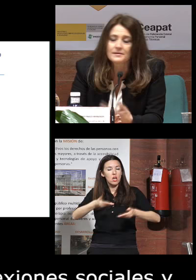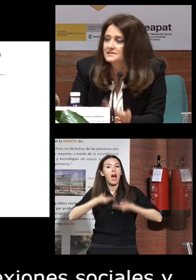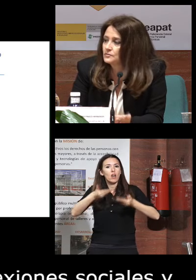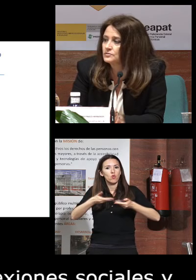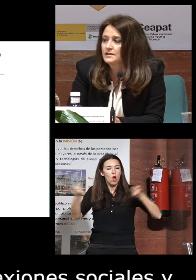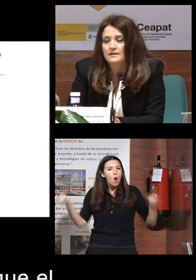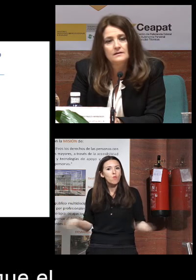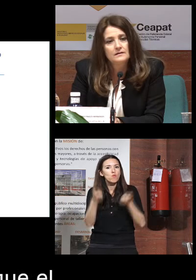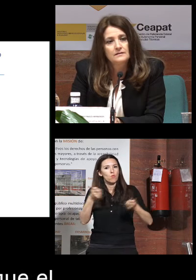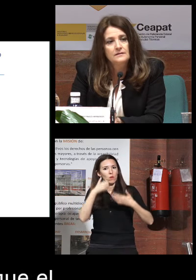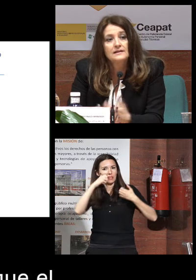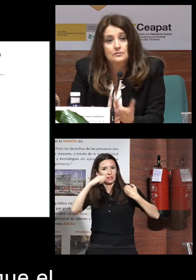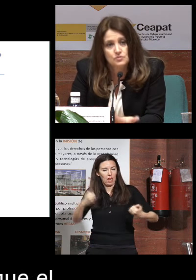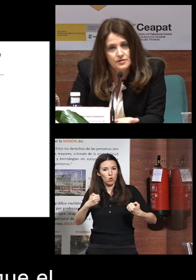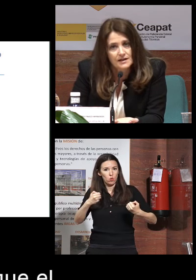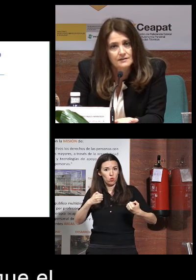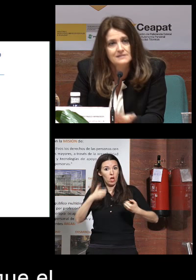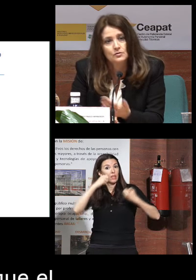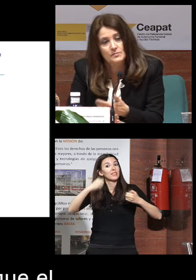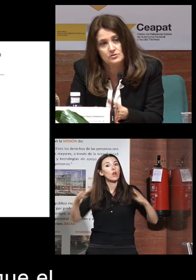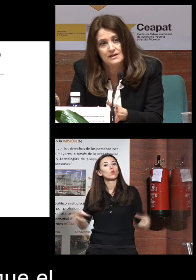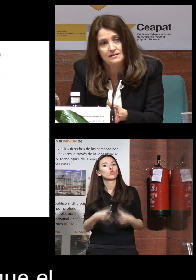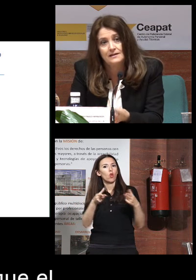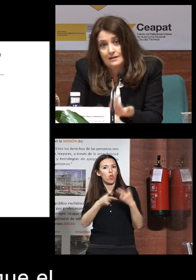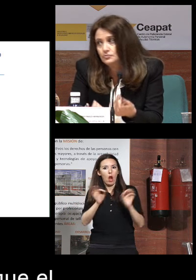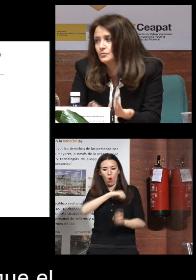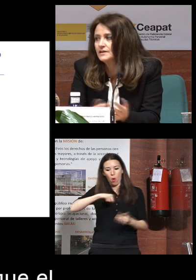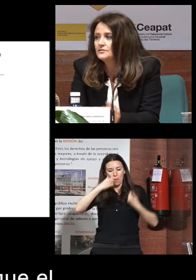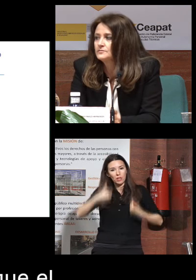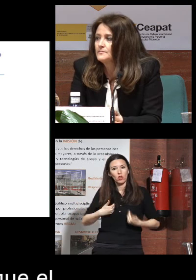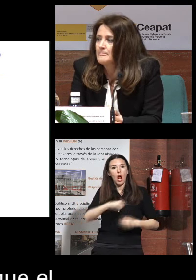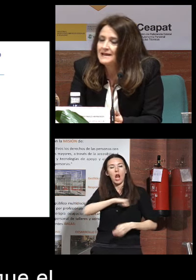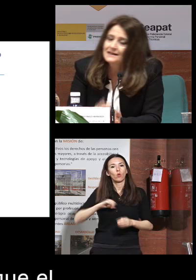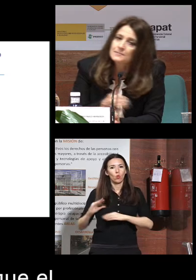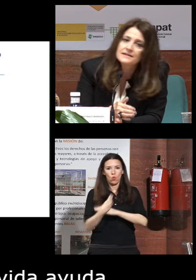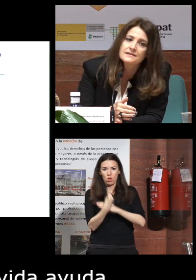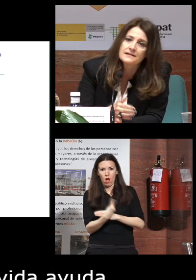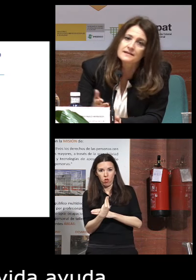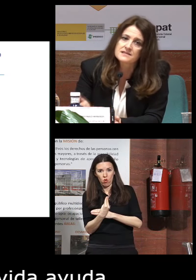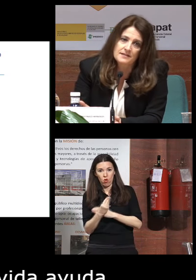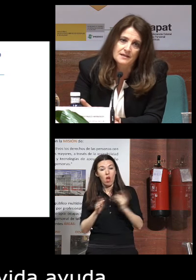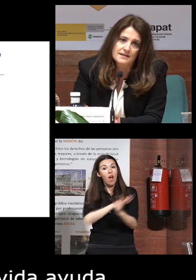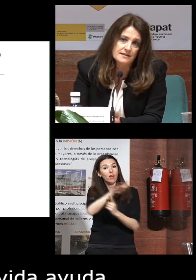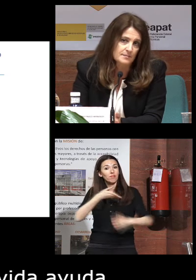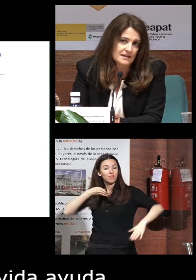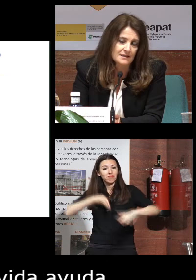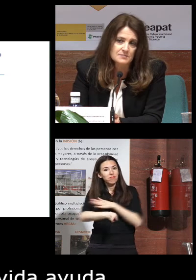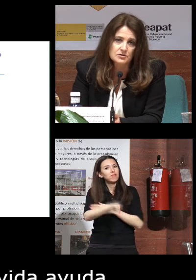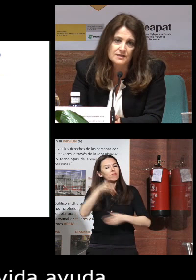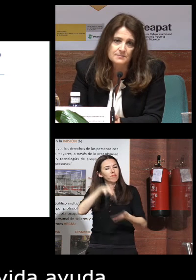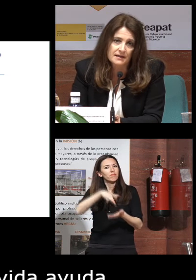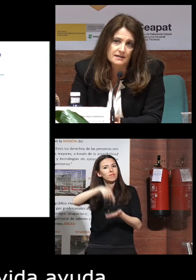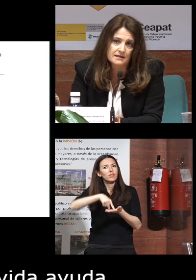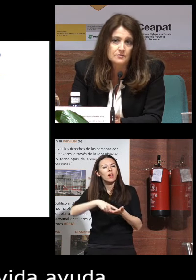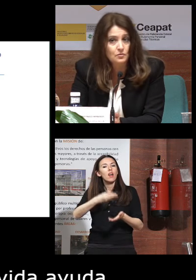promueve la salud la salud social la salud personal el autocuidado que el ambiente y la accesibilidad van a determinar que las